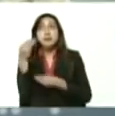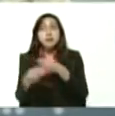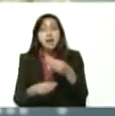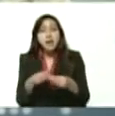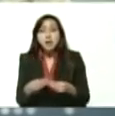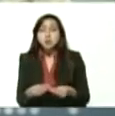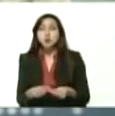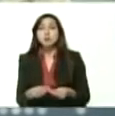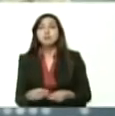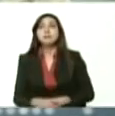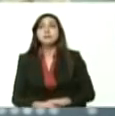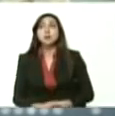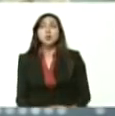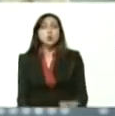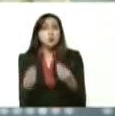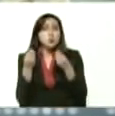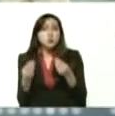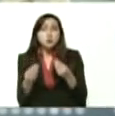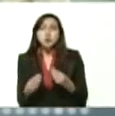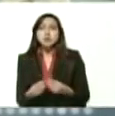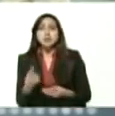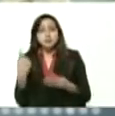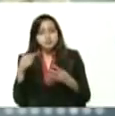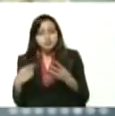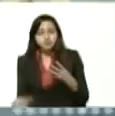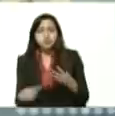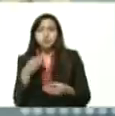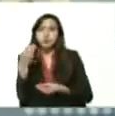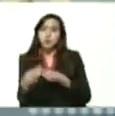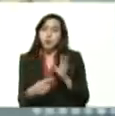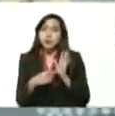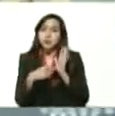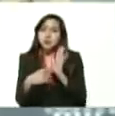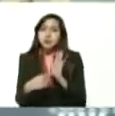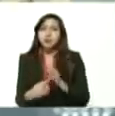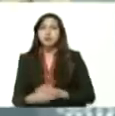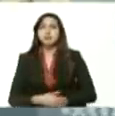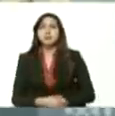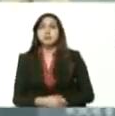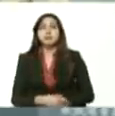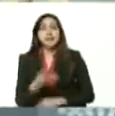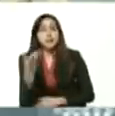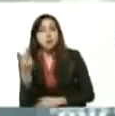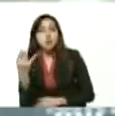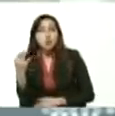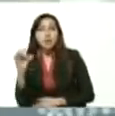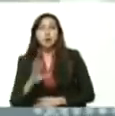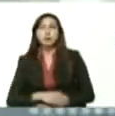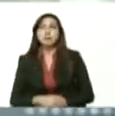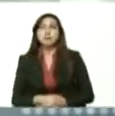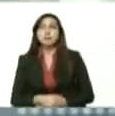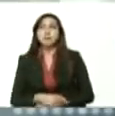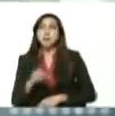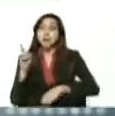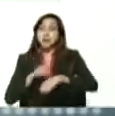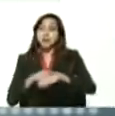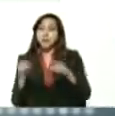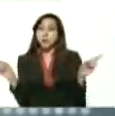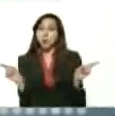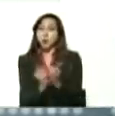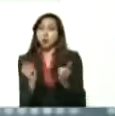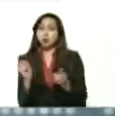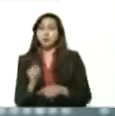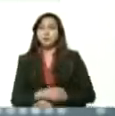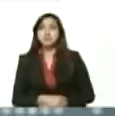miles de cuentas, miles de cuentas en un corto tiempo y